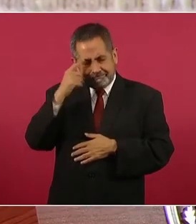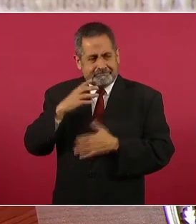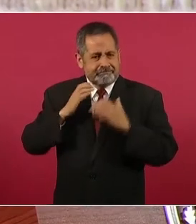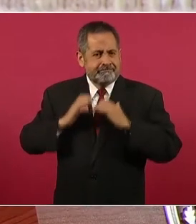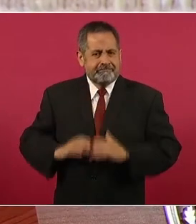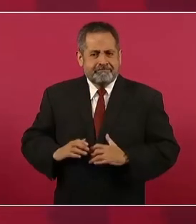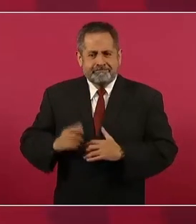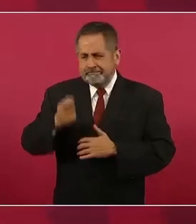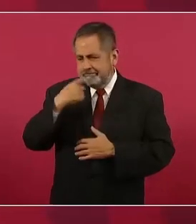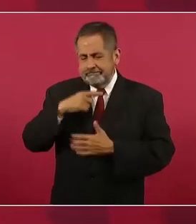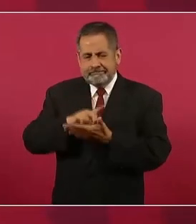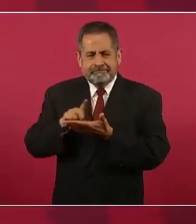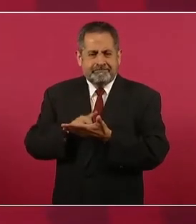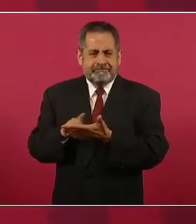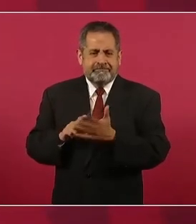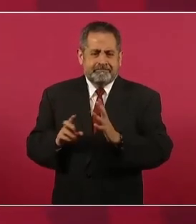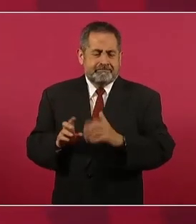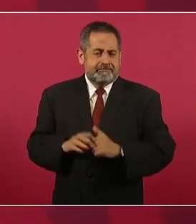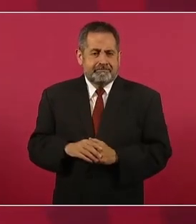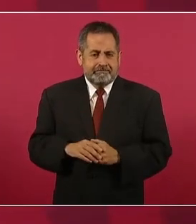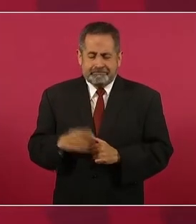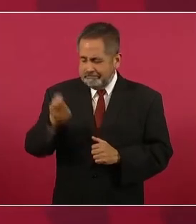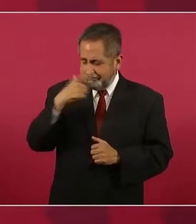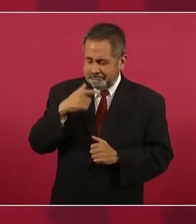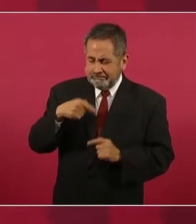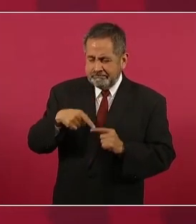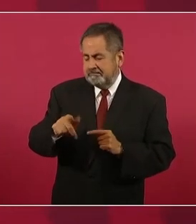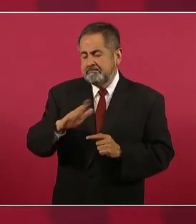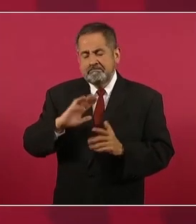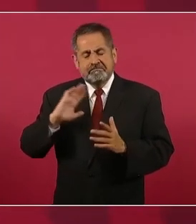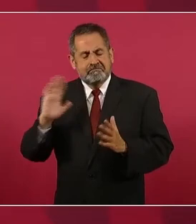mortales.